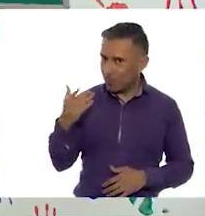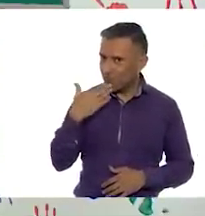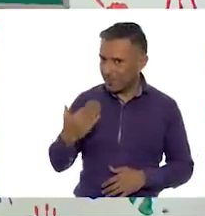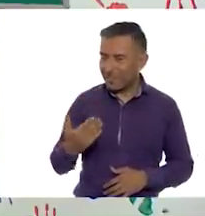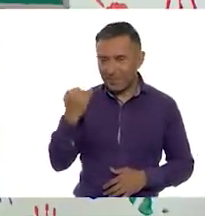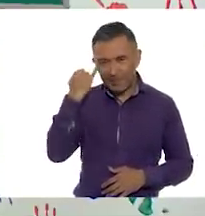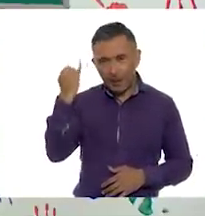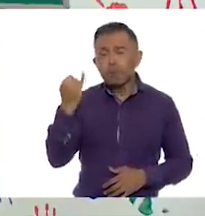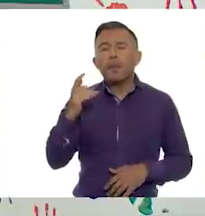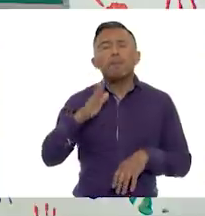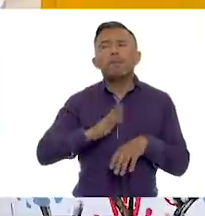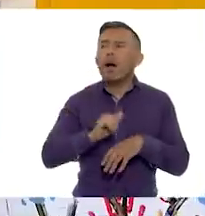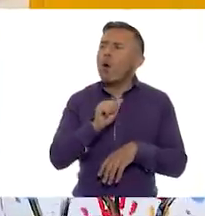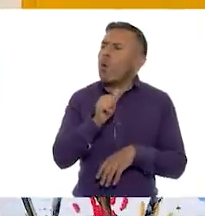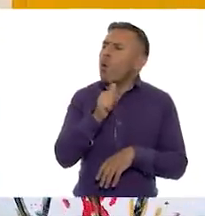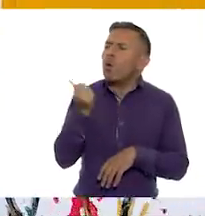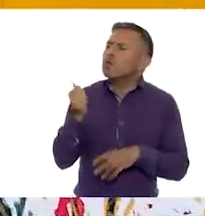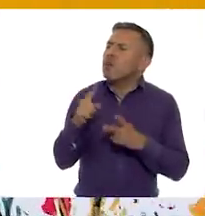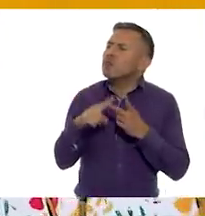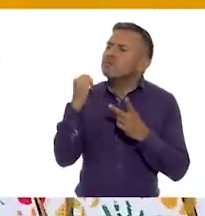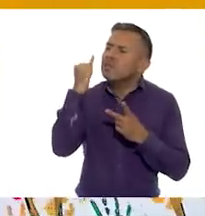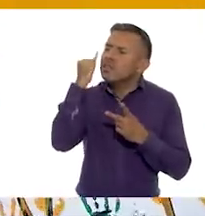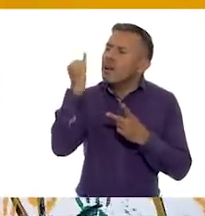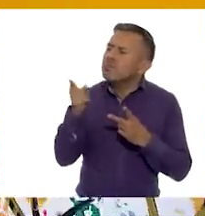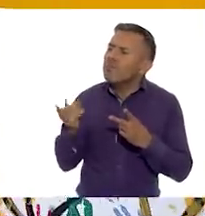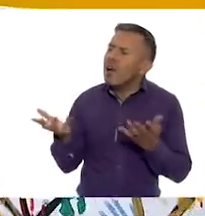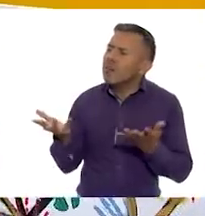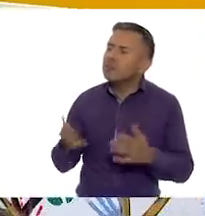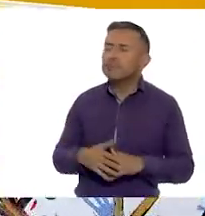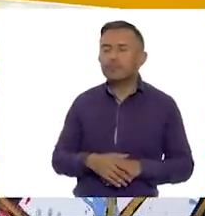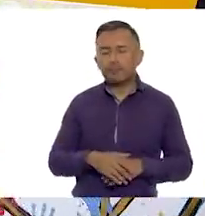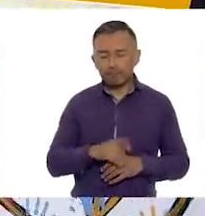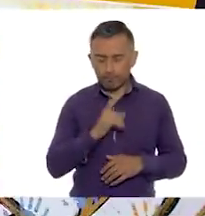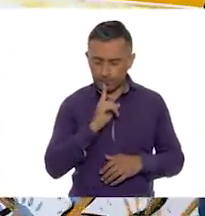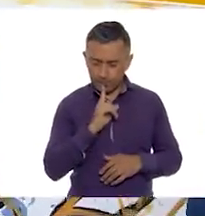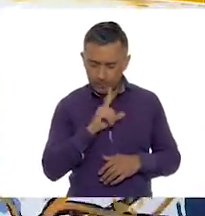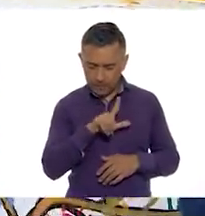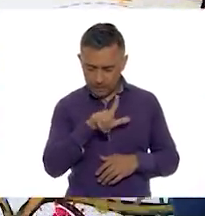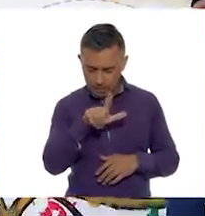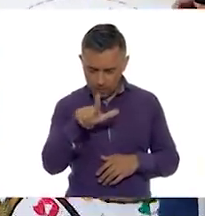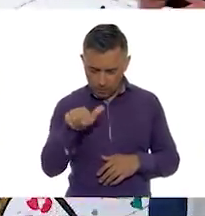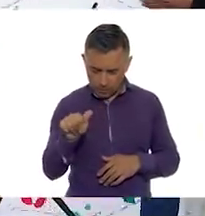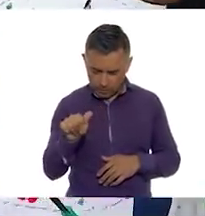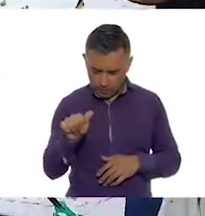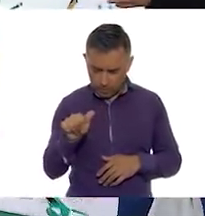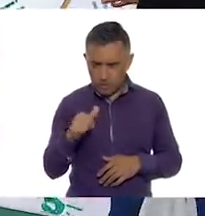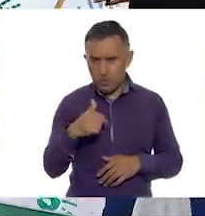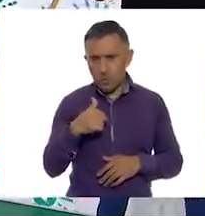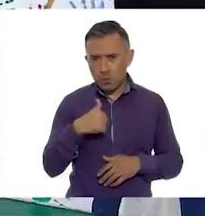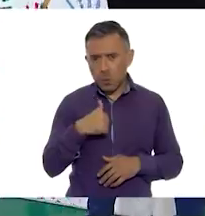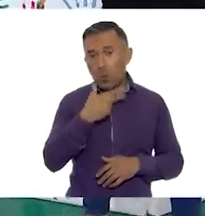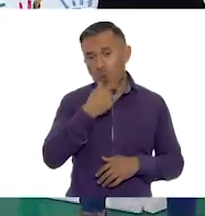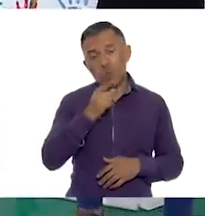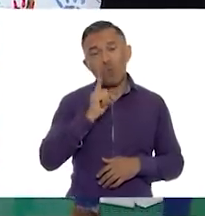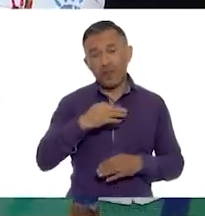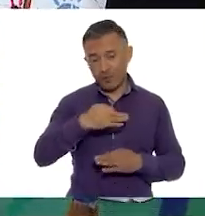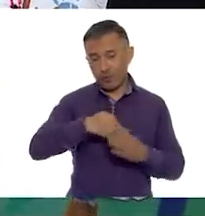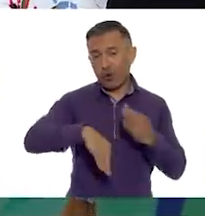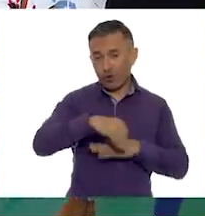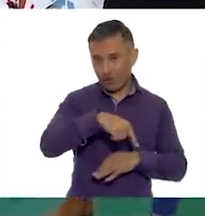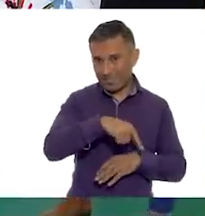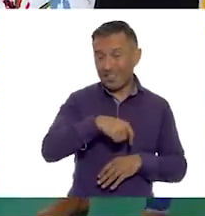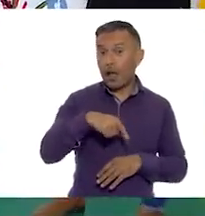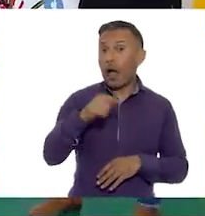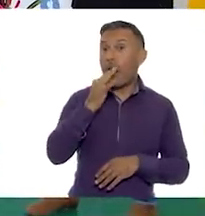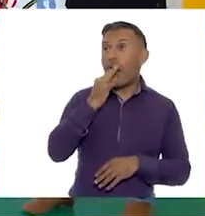¿qué harías, Mariana? Y después, avisaría, o avisarle entre todas y todos a la